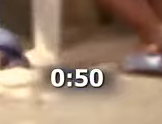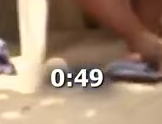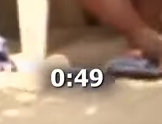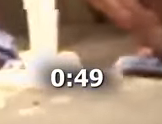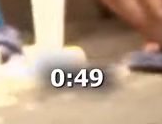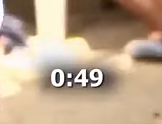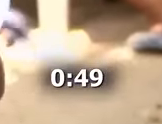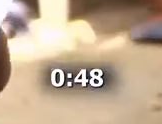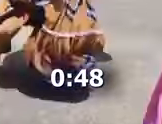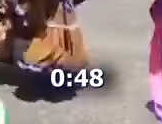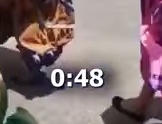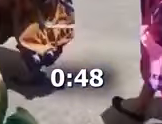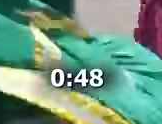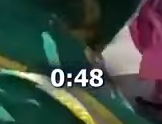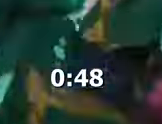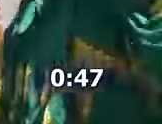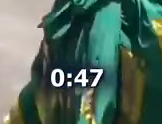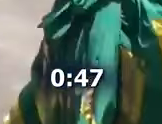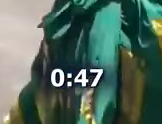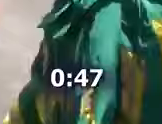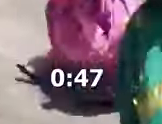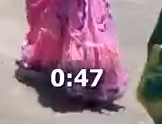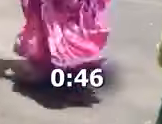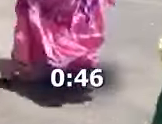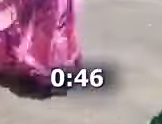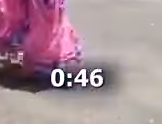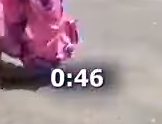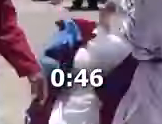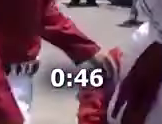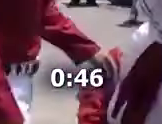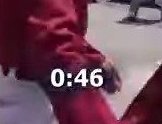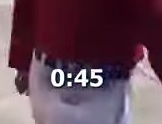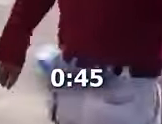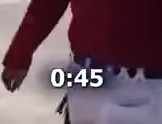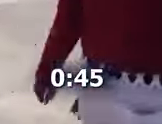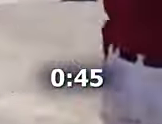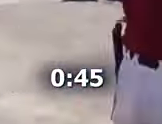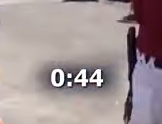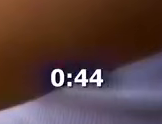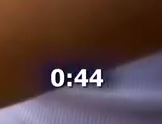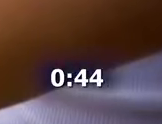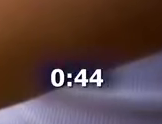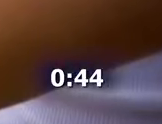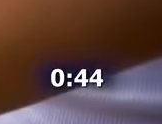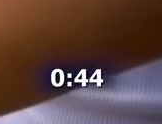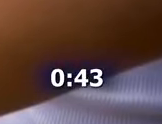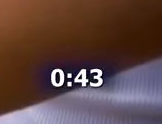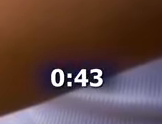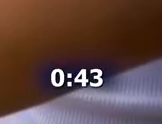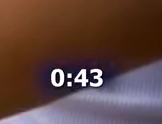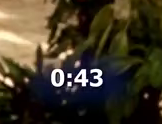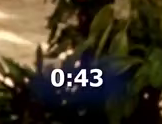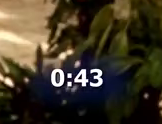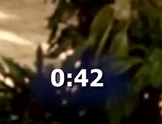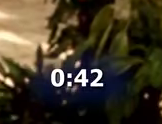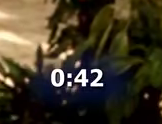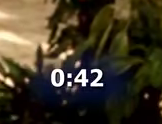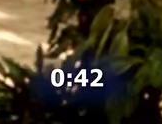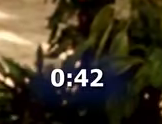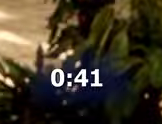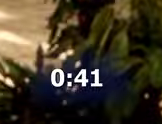tiempo de una vida mejor. Es por Honduras que vamos a